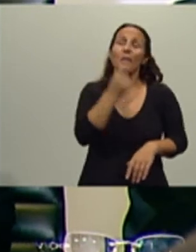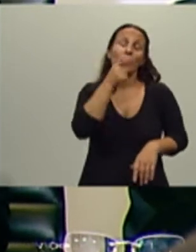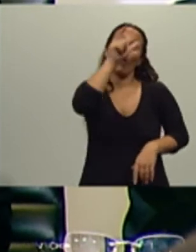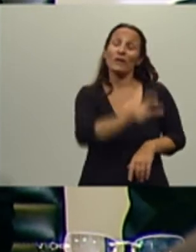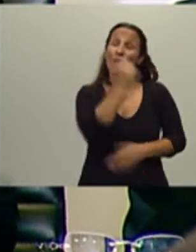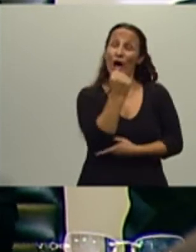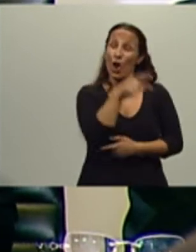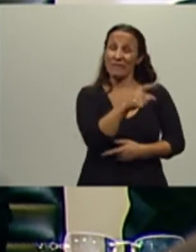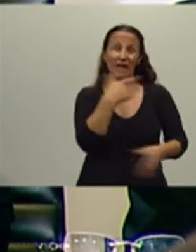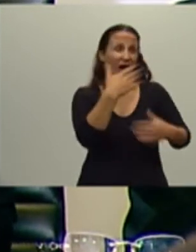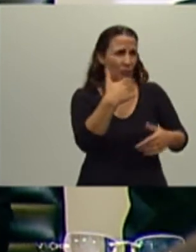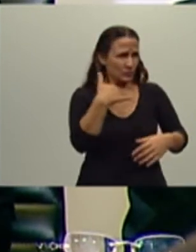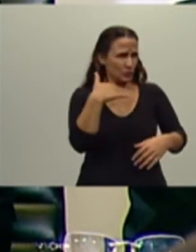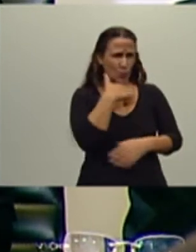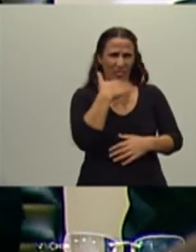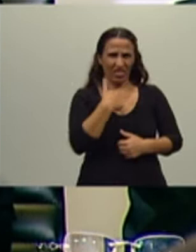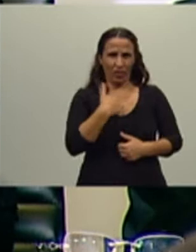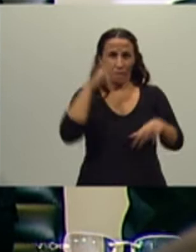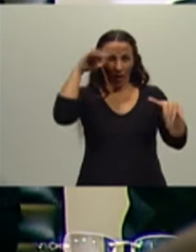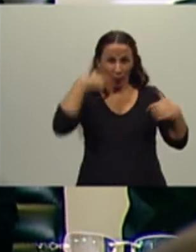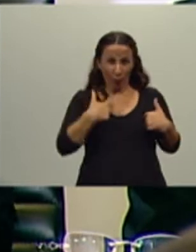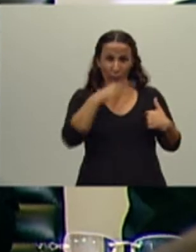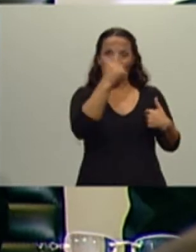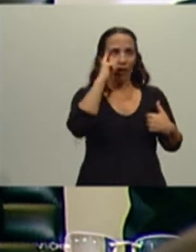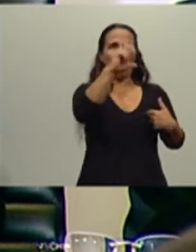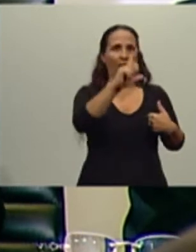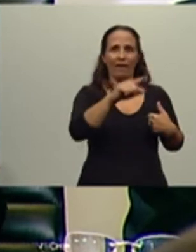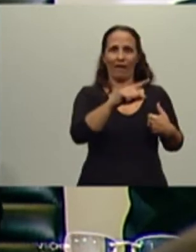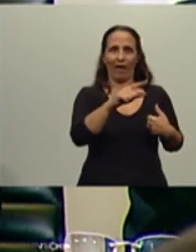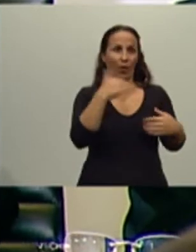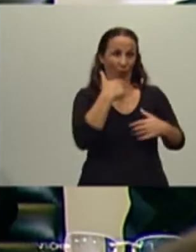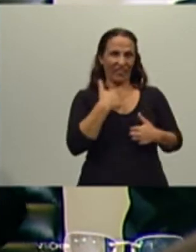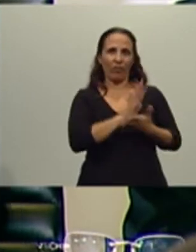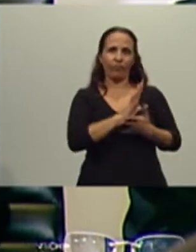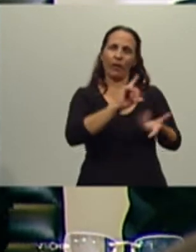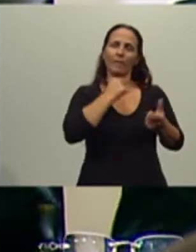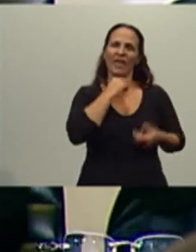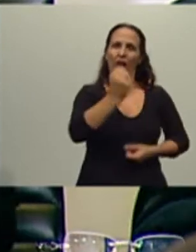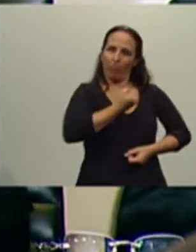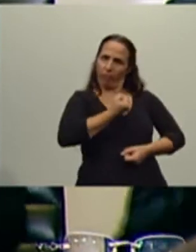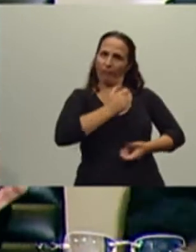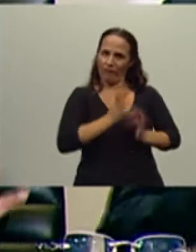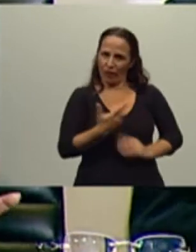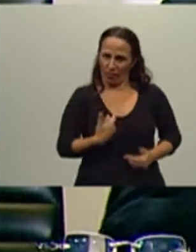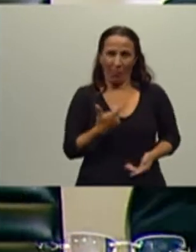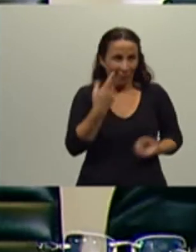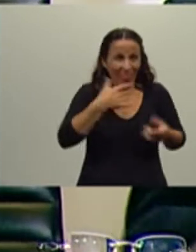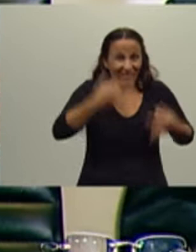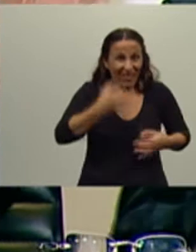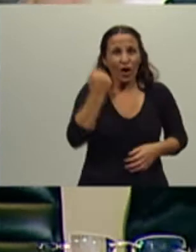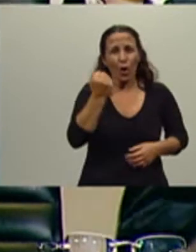entendés lo que le dice, no es que vos seas bruto y él sea inteligente, es que te quieren bromar, porque la economía es mucho más simple.